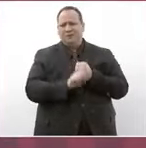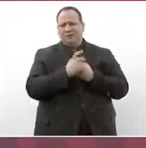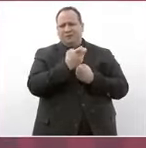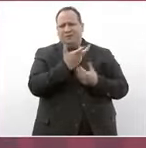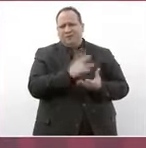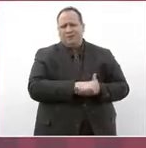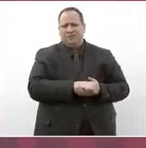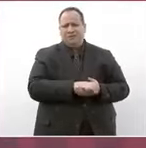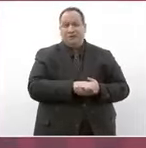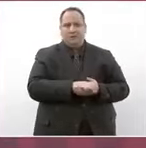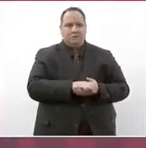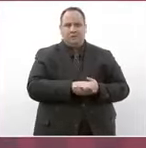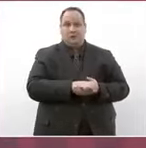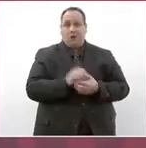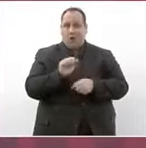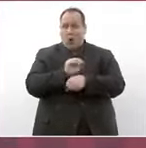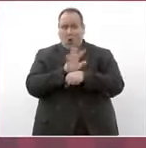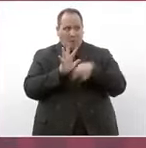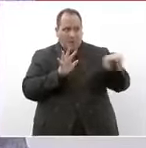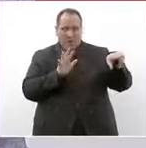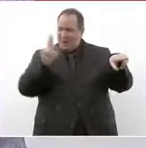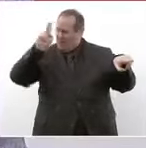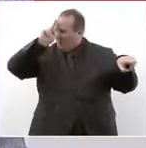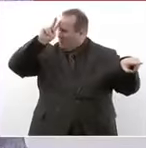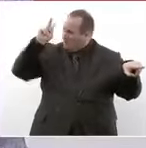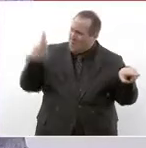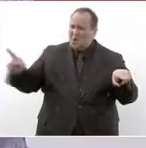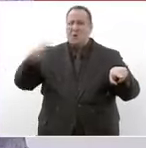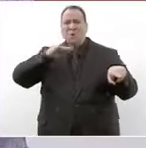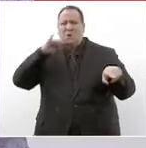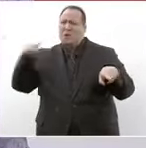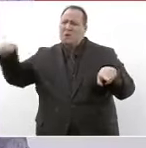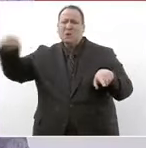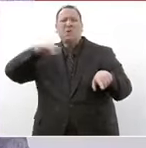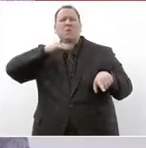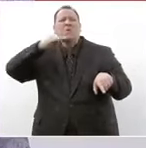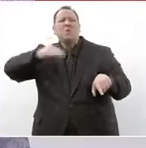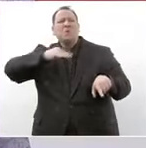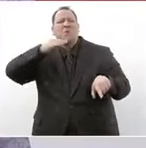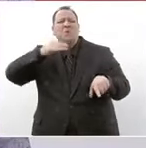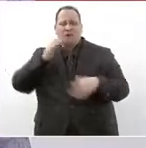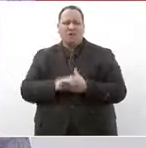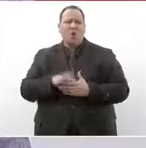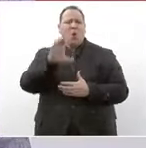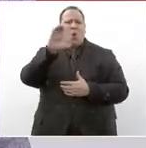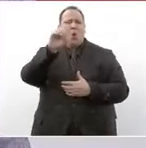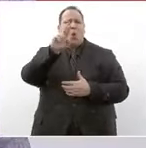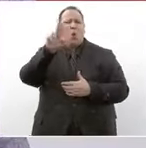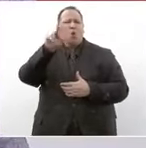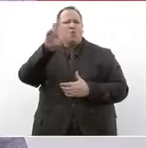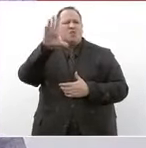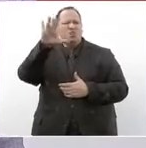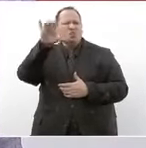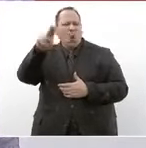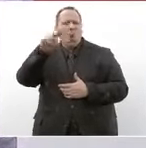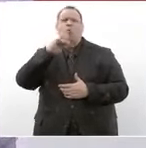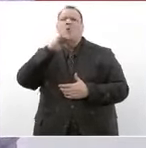peor que el COVID la peste de la corrupción